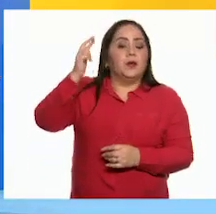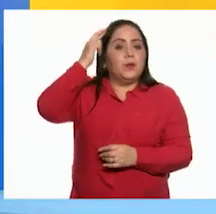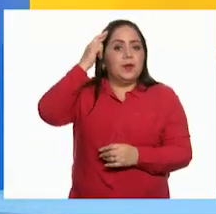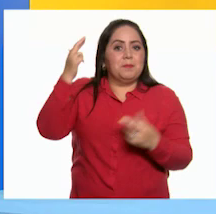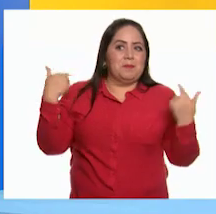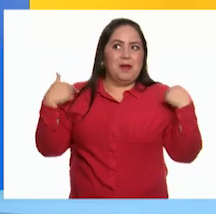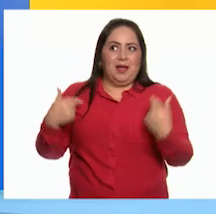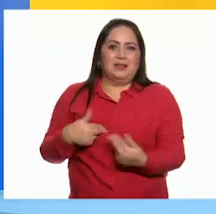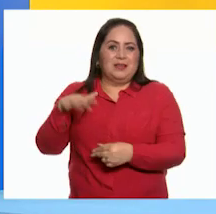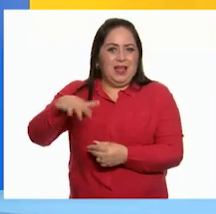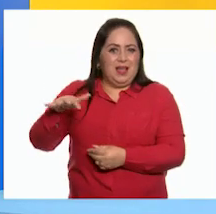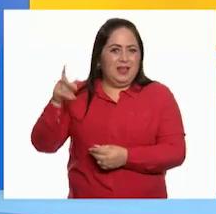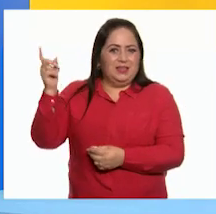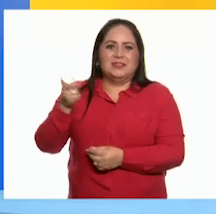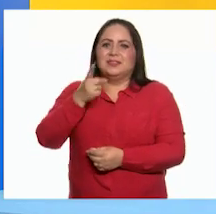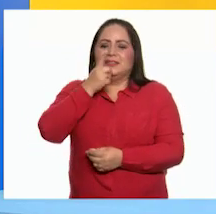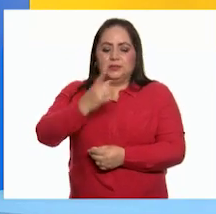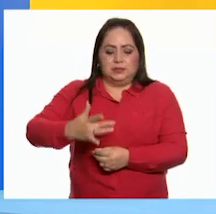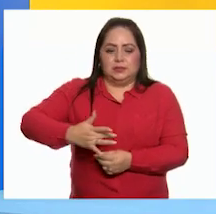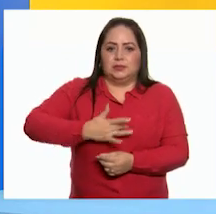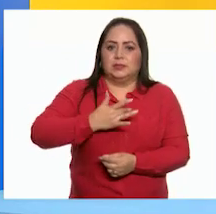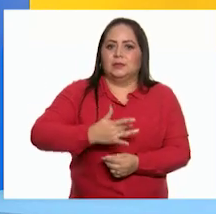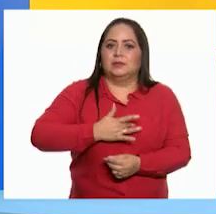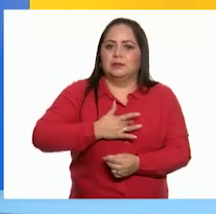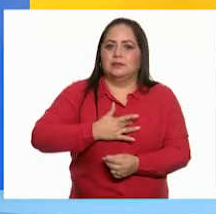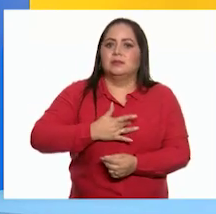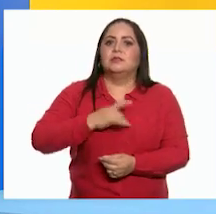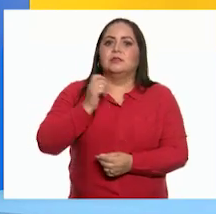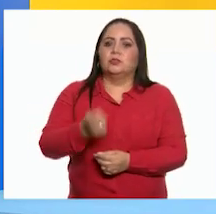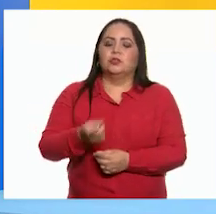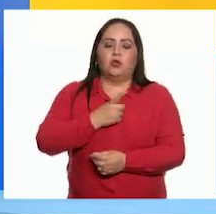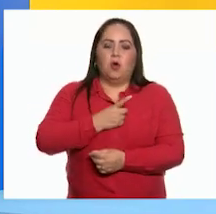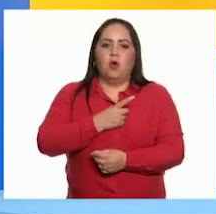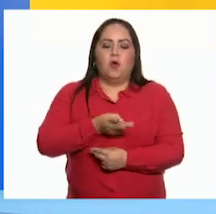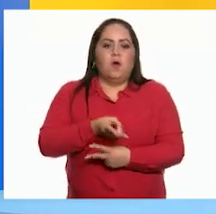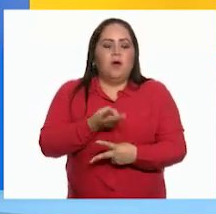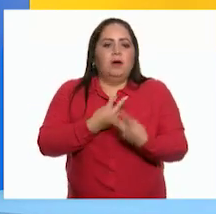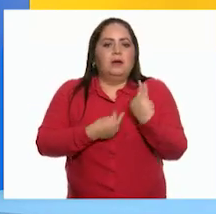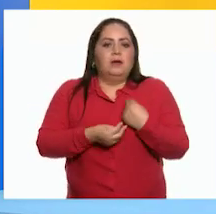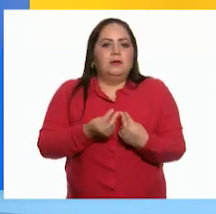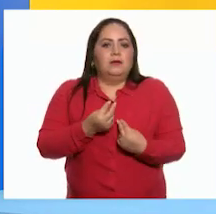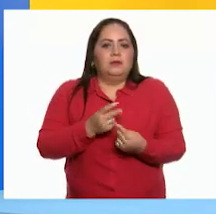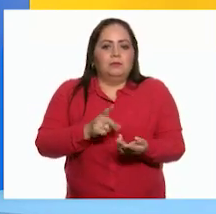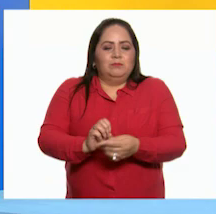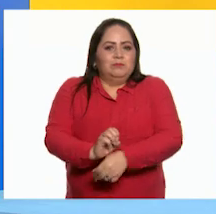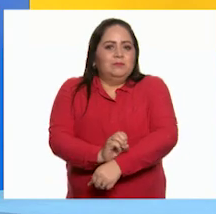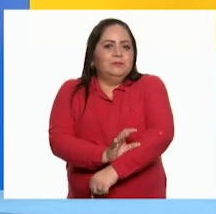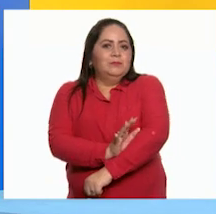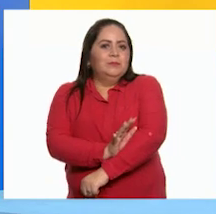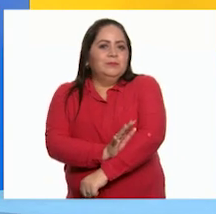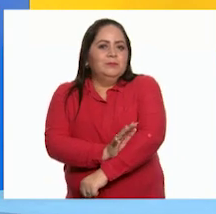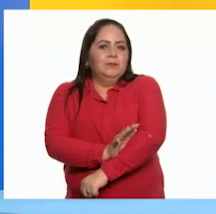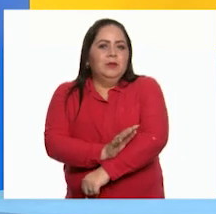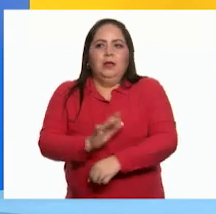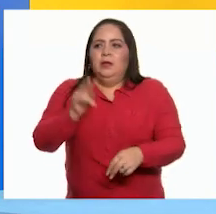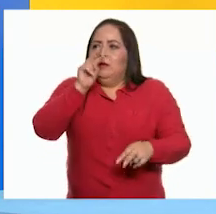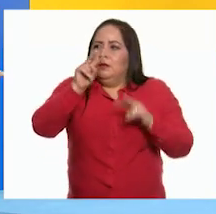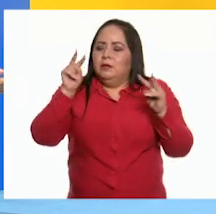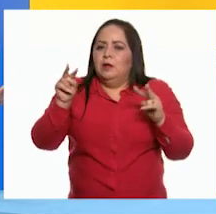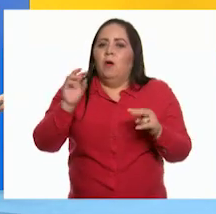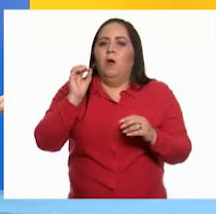maestro César nos acaba de enseñar los sentimientos que nacen cuando llegamos las emociones con situaciones